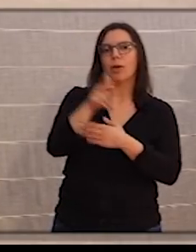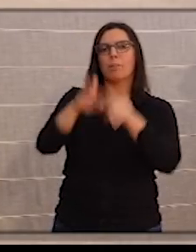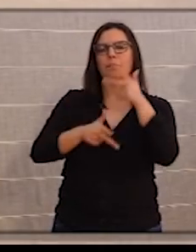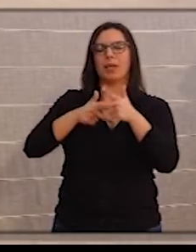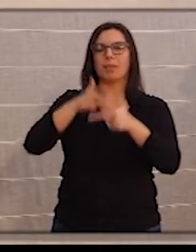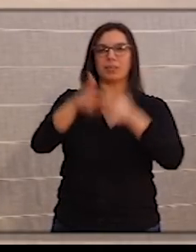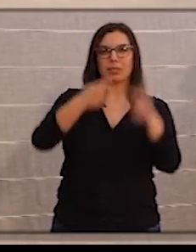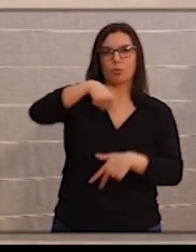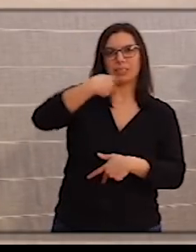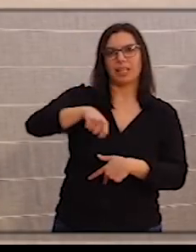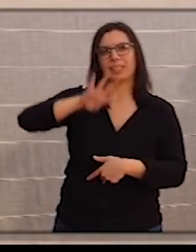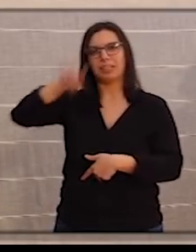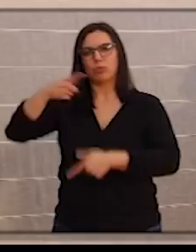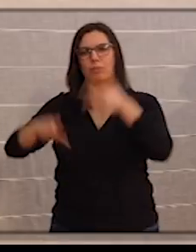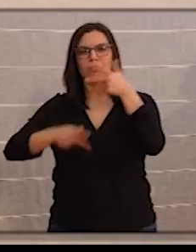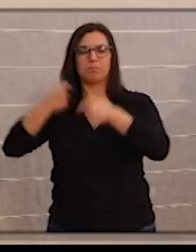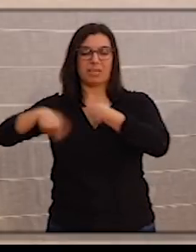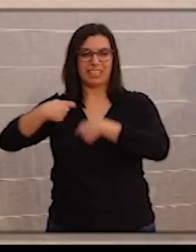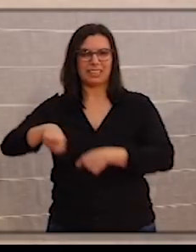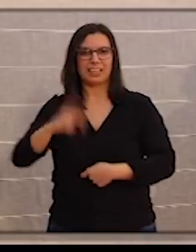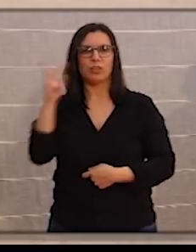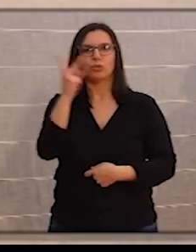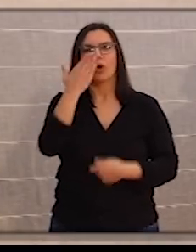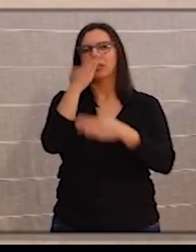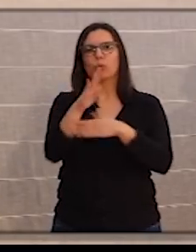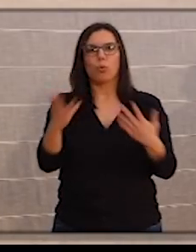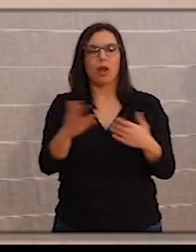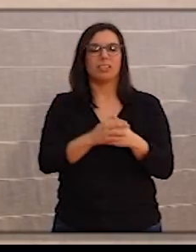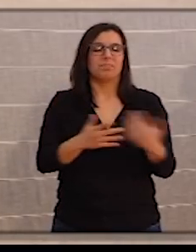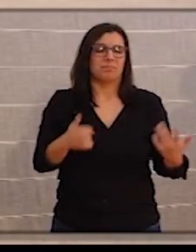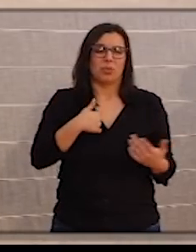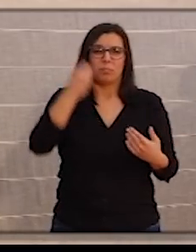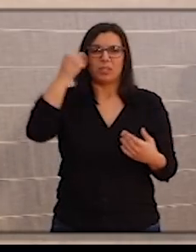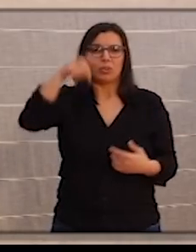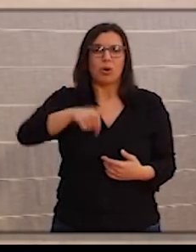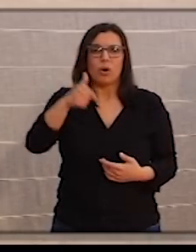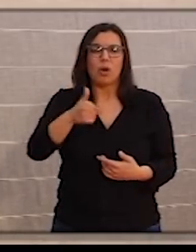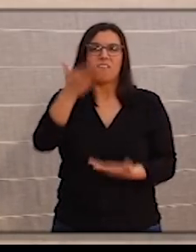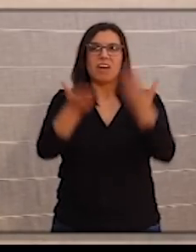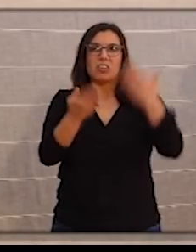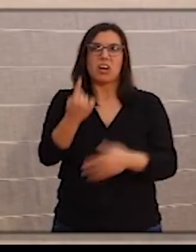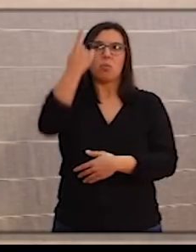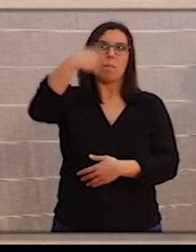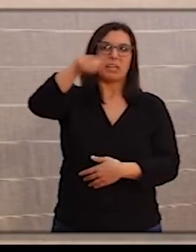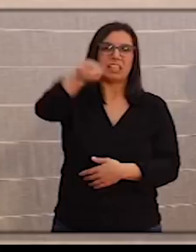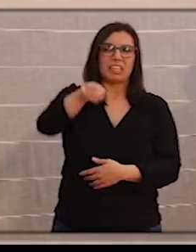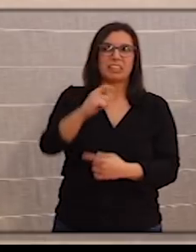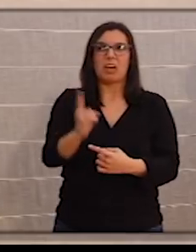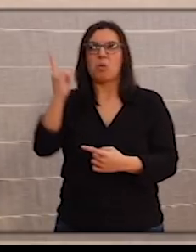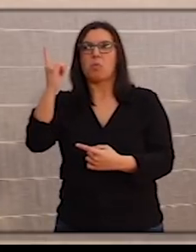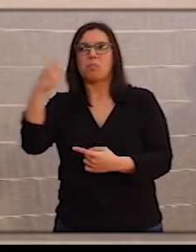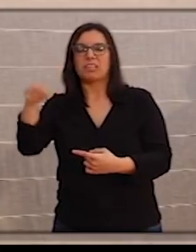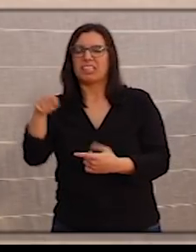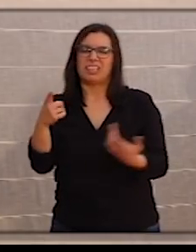Mire, yo creo que en el día de hoy no se trata de valorar a un presidente de comunidad autónoma